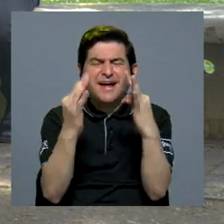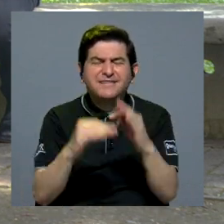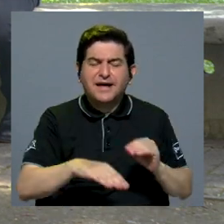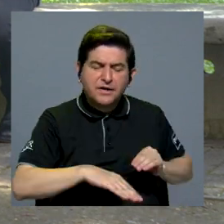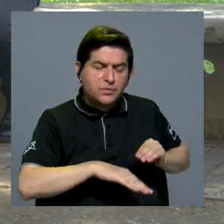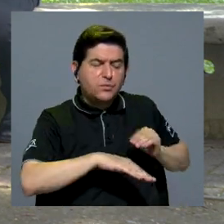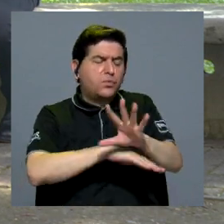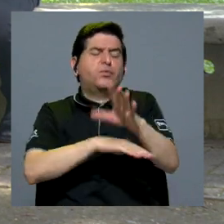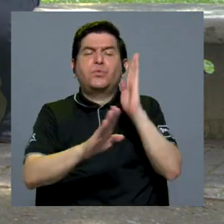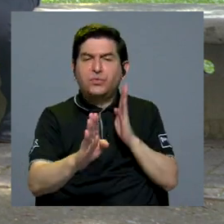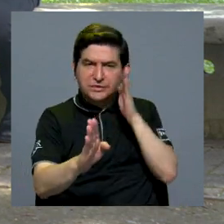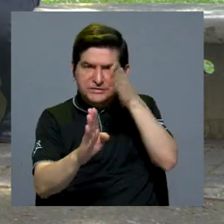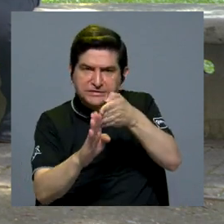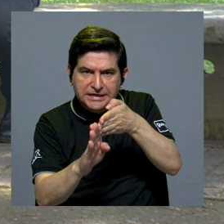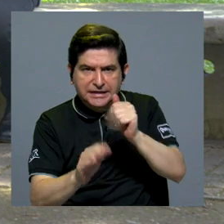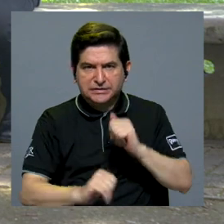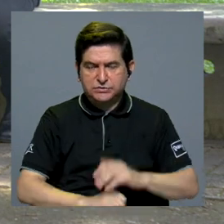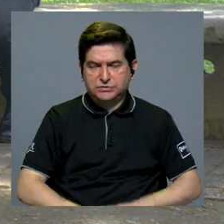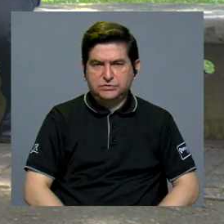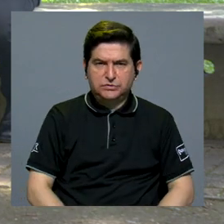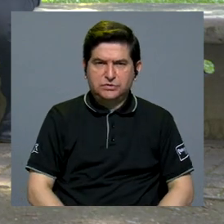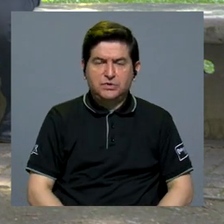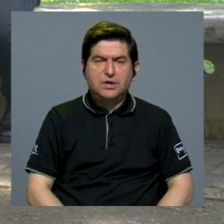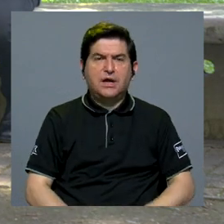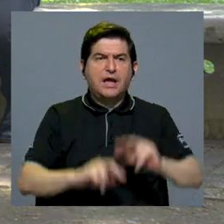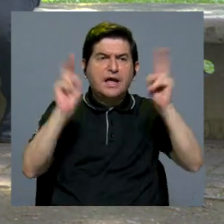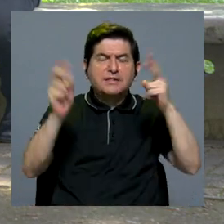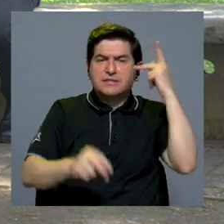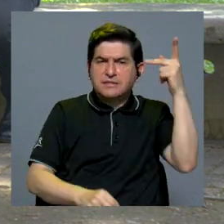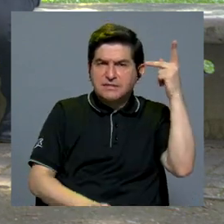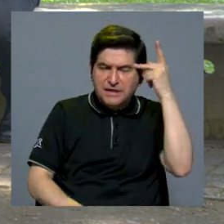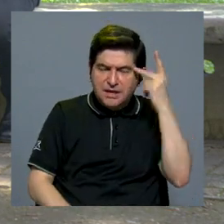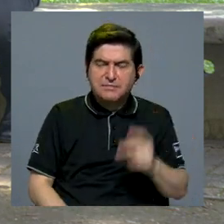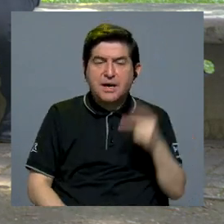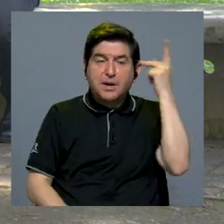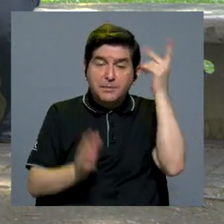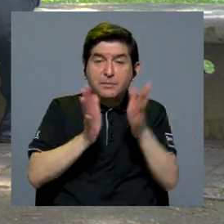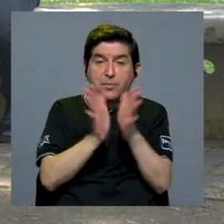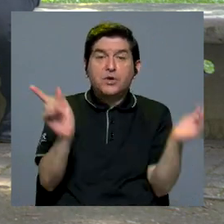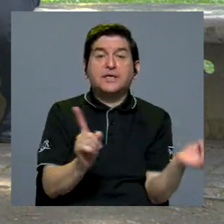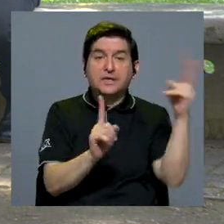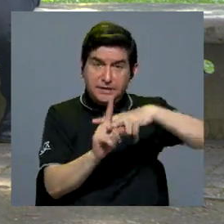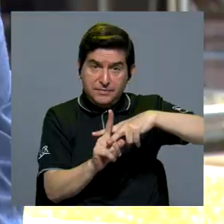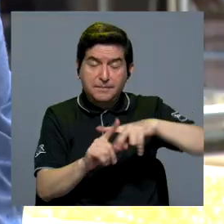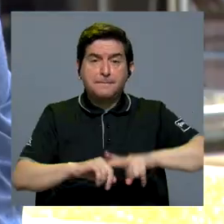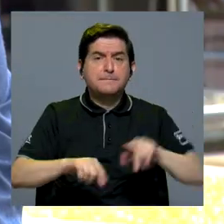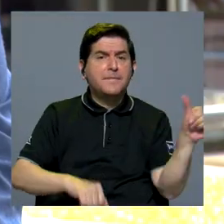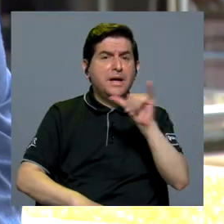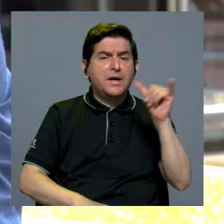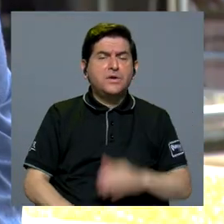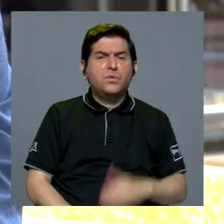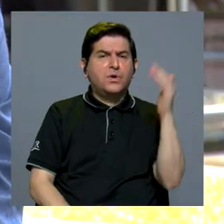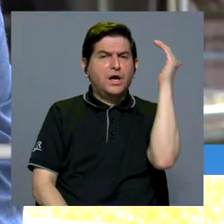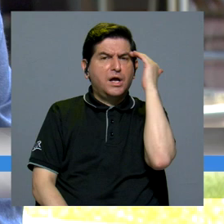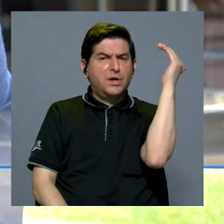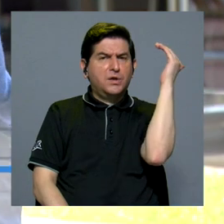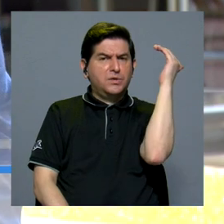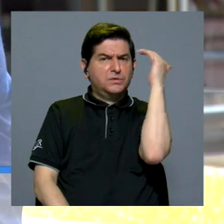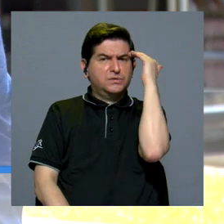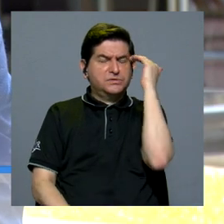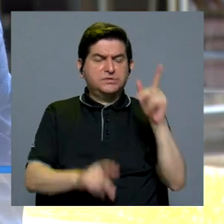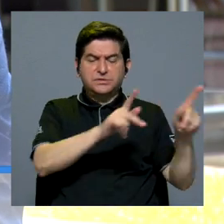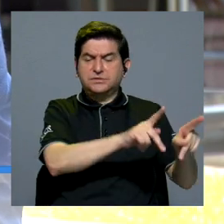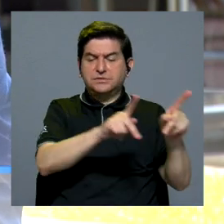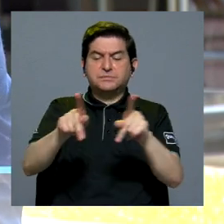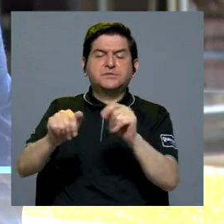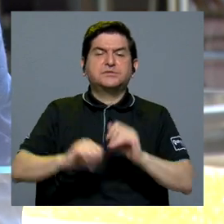incidir directamente en materia política, en política pública aplicada, pero también en las conciencias de